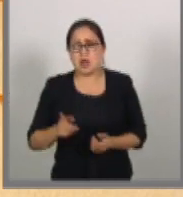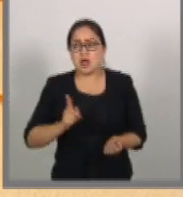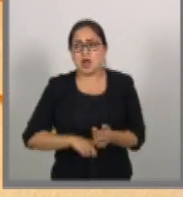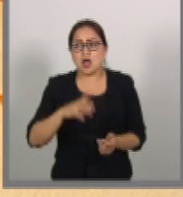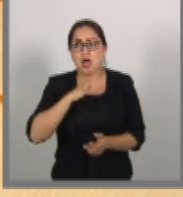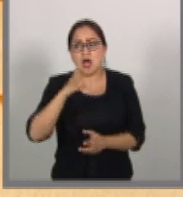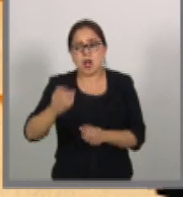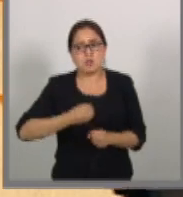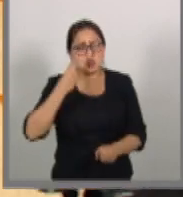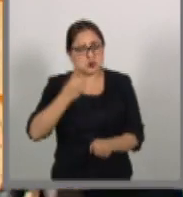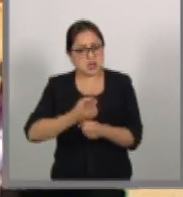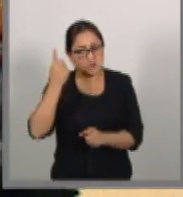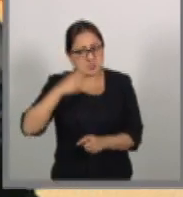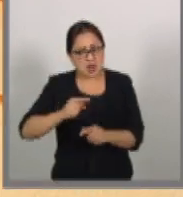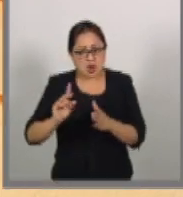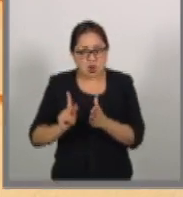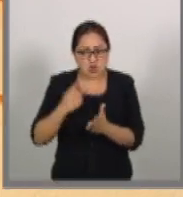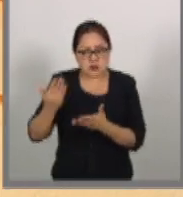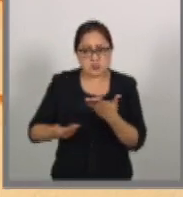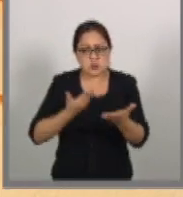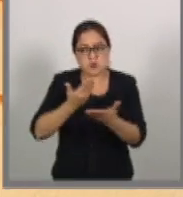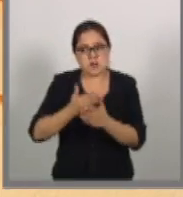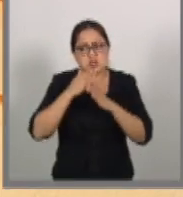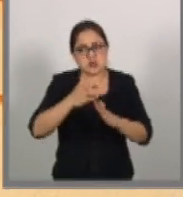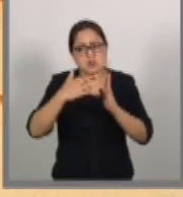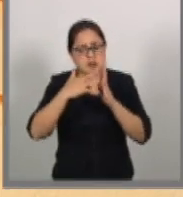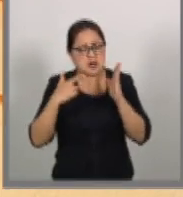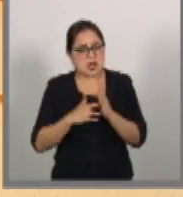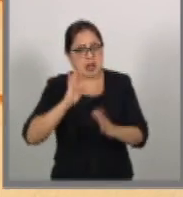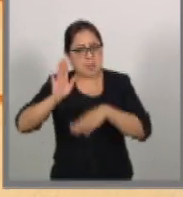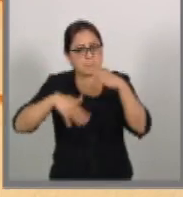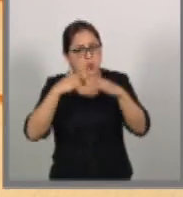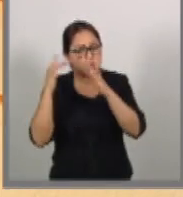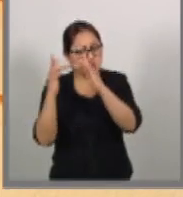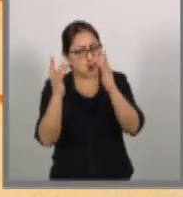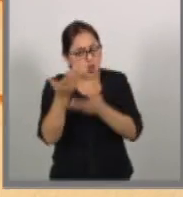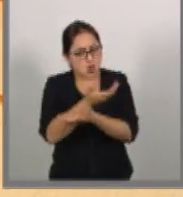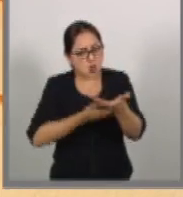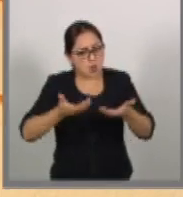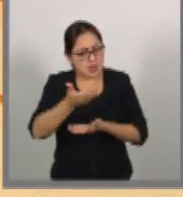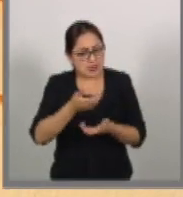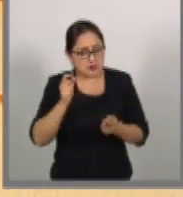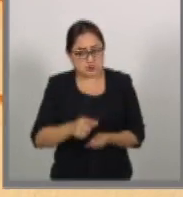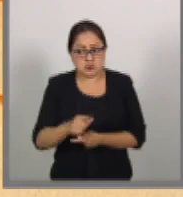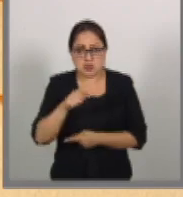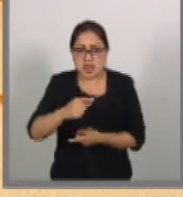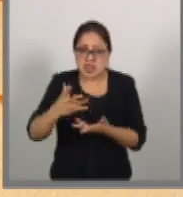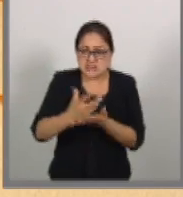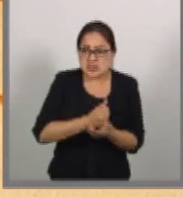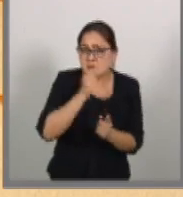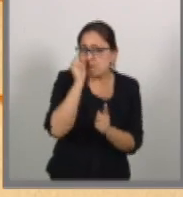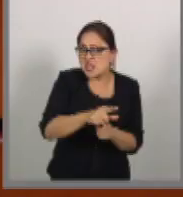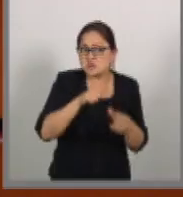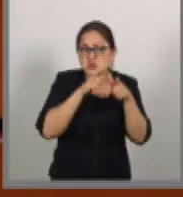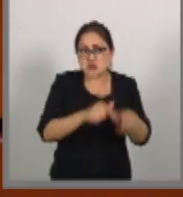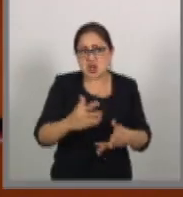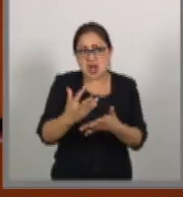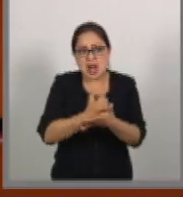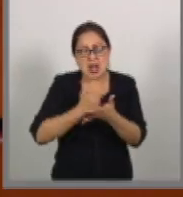oportunidad para replantear las reglas del comercio global para que no sigan ganando los de siempre.